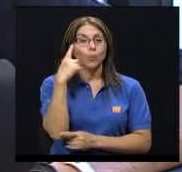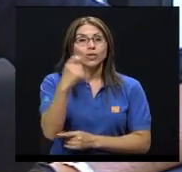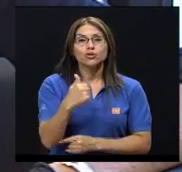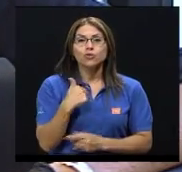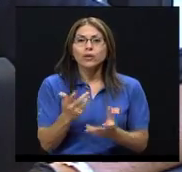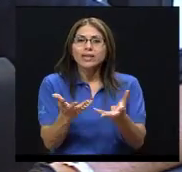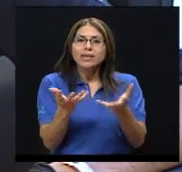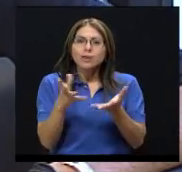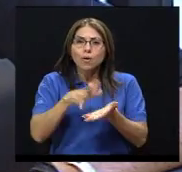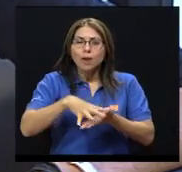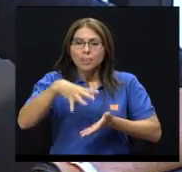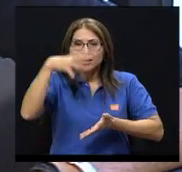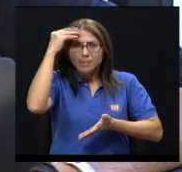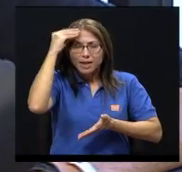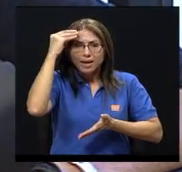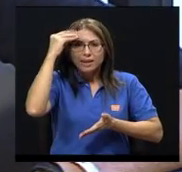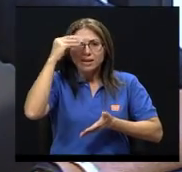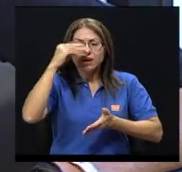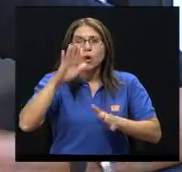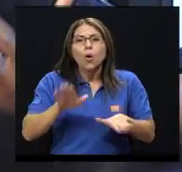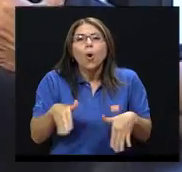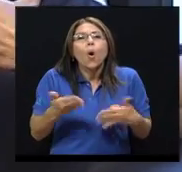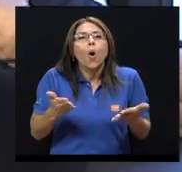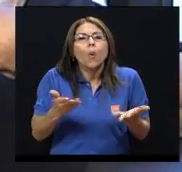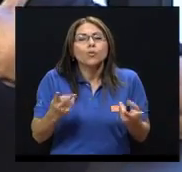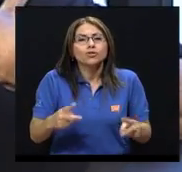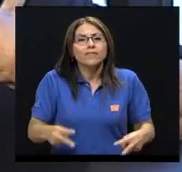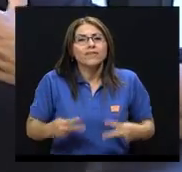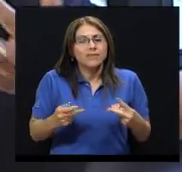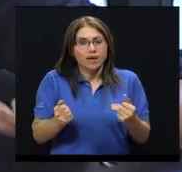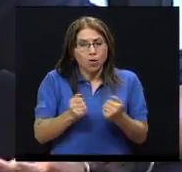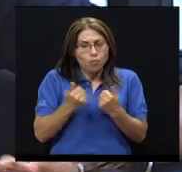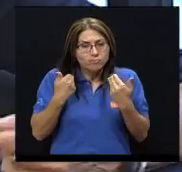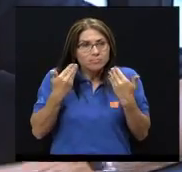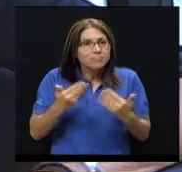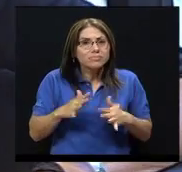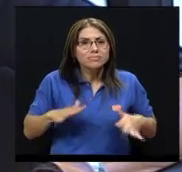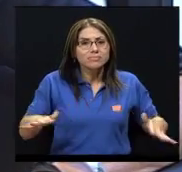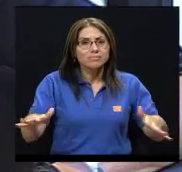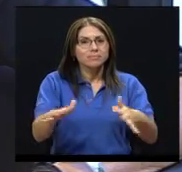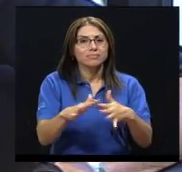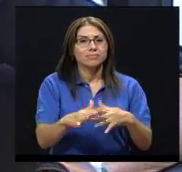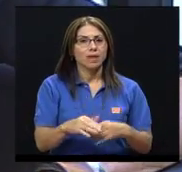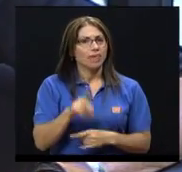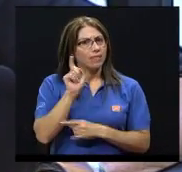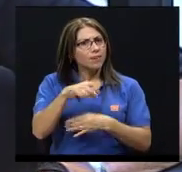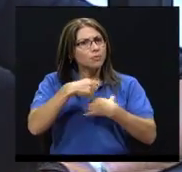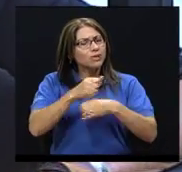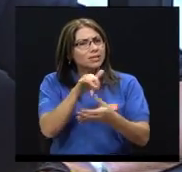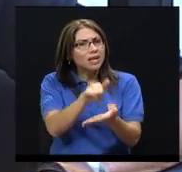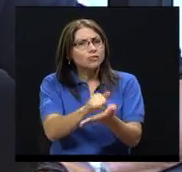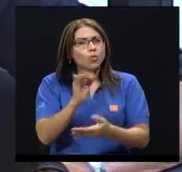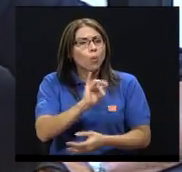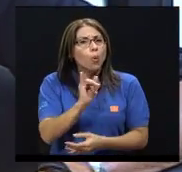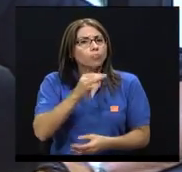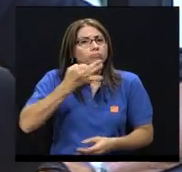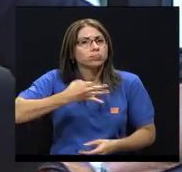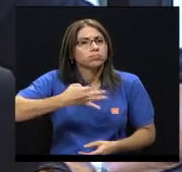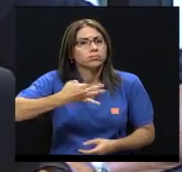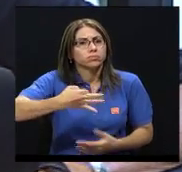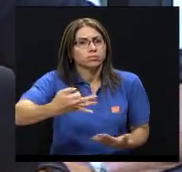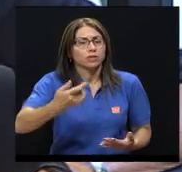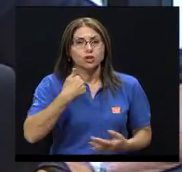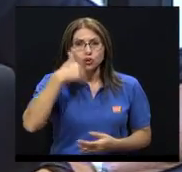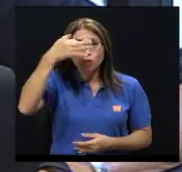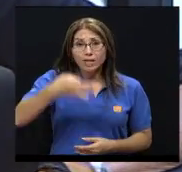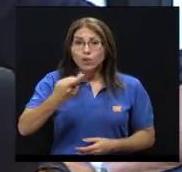sino porque quiero aprender cómo se vive con esta humanidad, ¿verdad? Deberíamos de hacerlo como de una manera muy cotidiana. Yo creo que